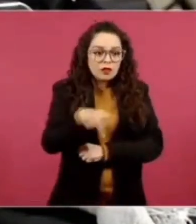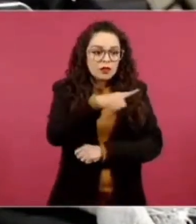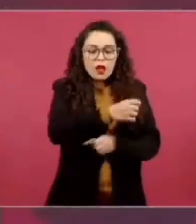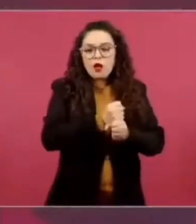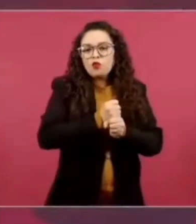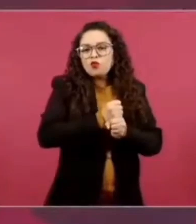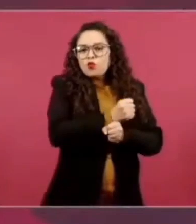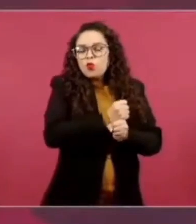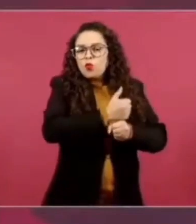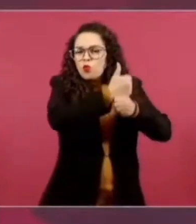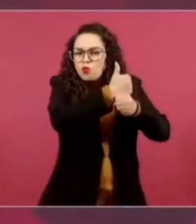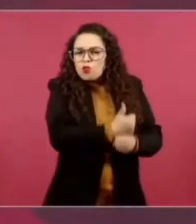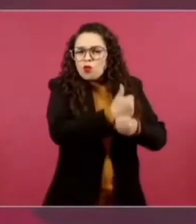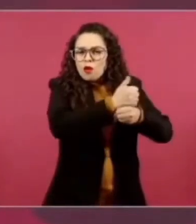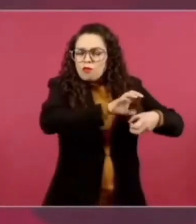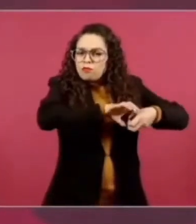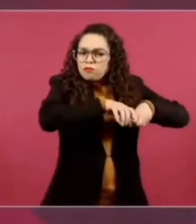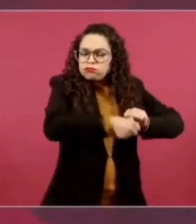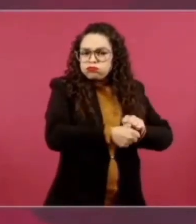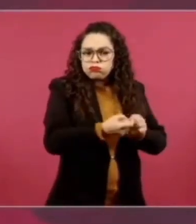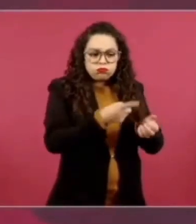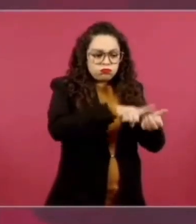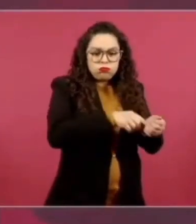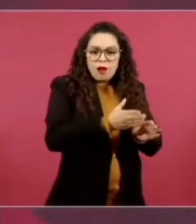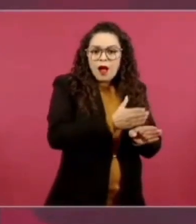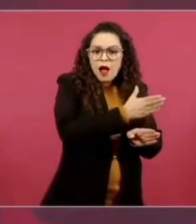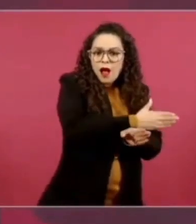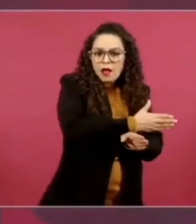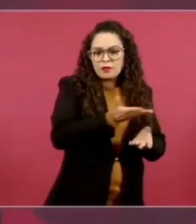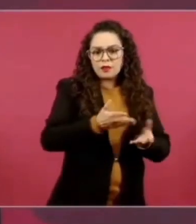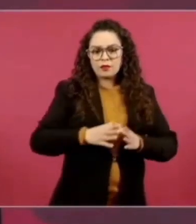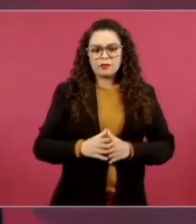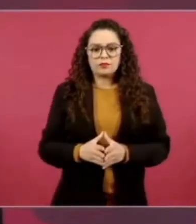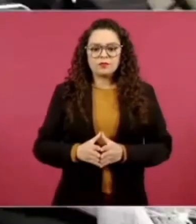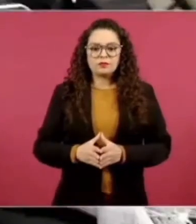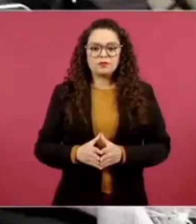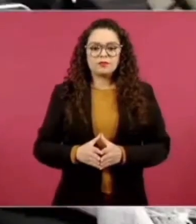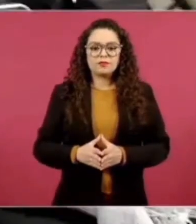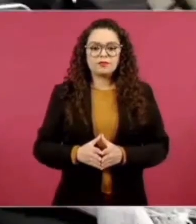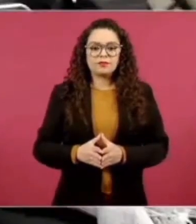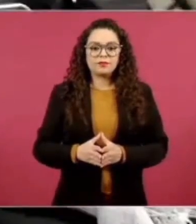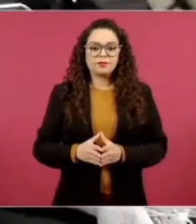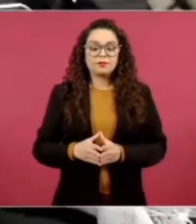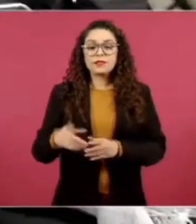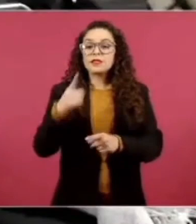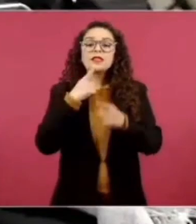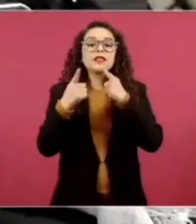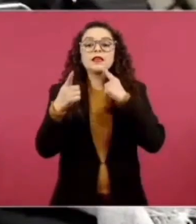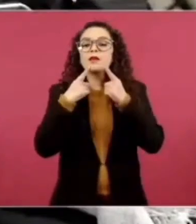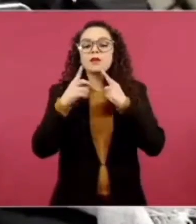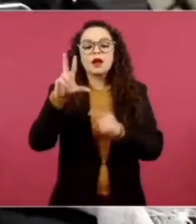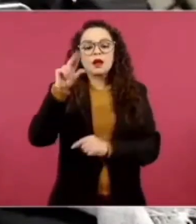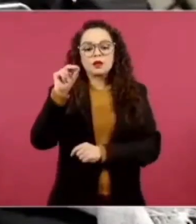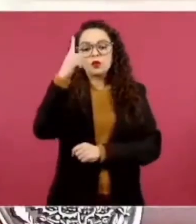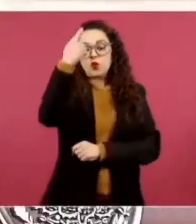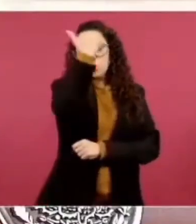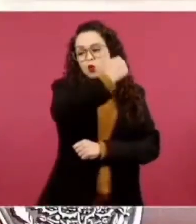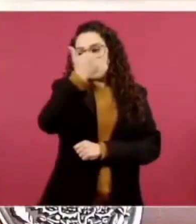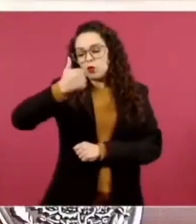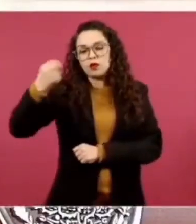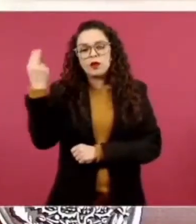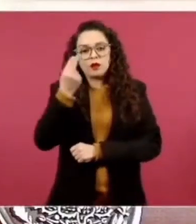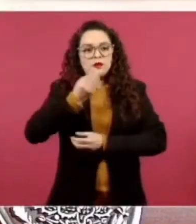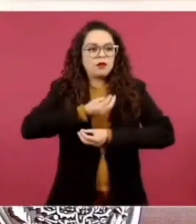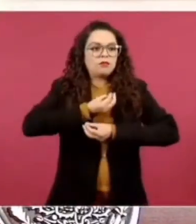aquí van a venir y va a estar muy bueno el debate. El debate no, señor presidente, yo creo que la exposición de cada quien. exposición. Ellos tienen que